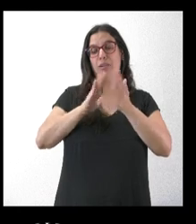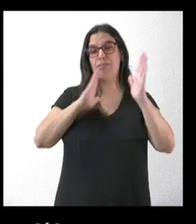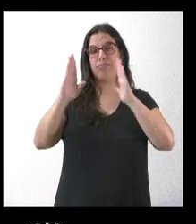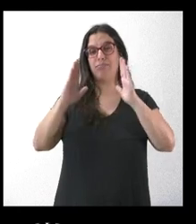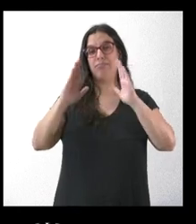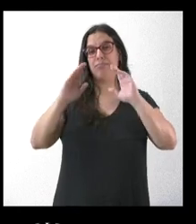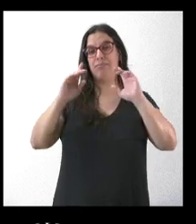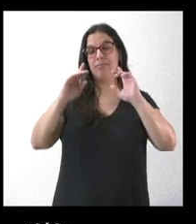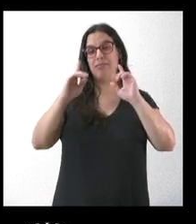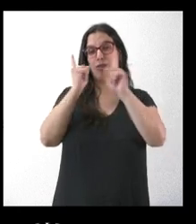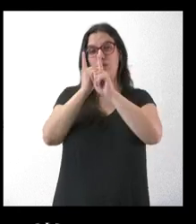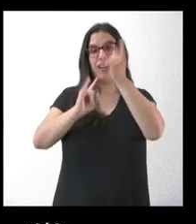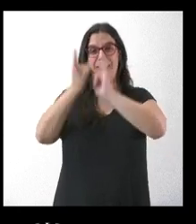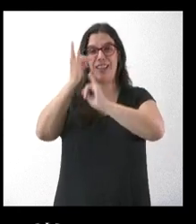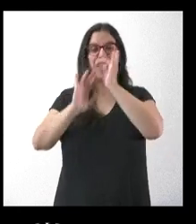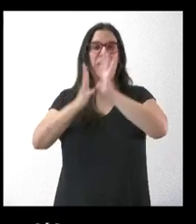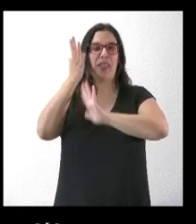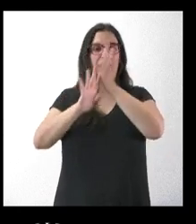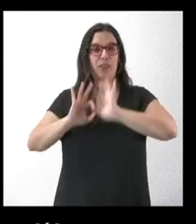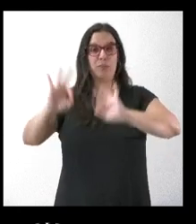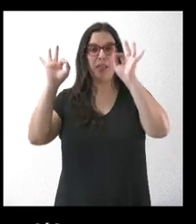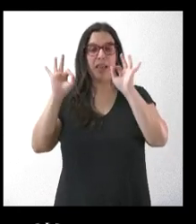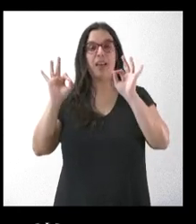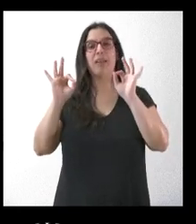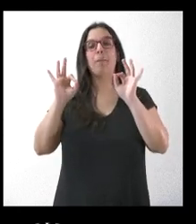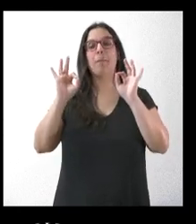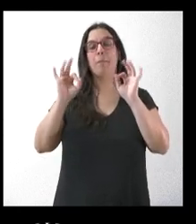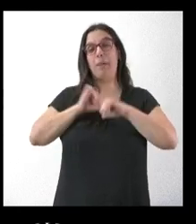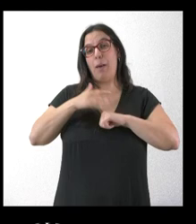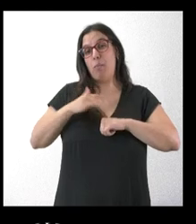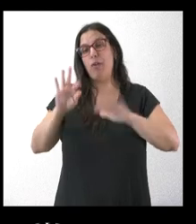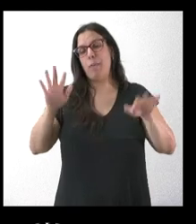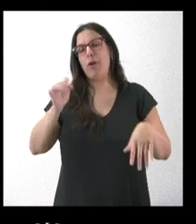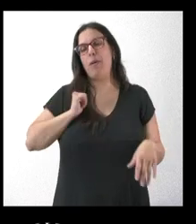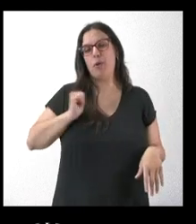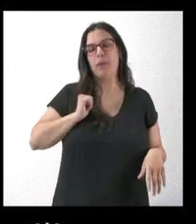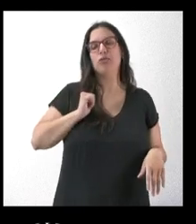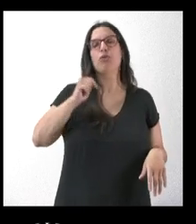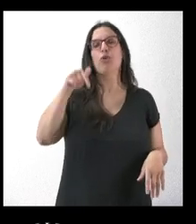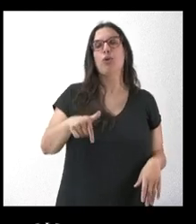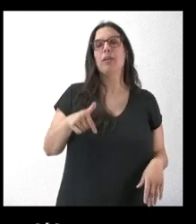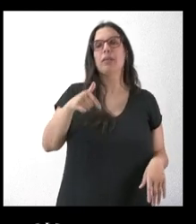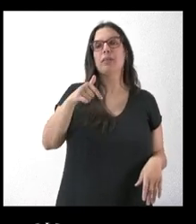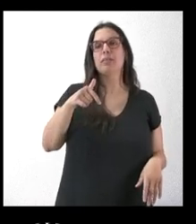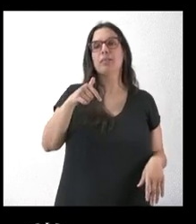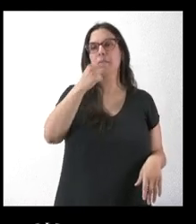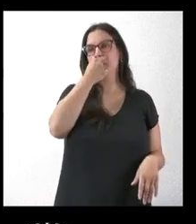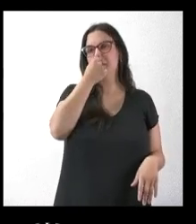allí somos muchos medios y muchos datos los que nos facilitan. Pero sí, para que no se